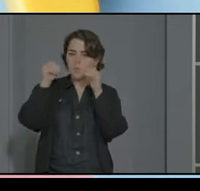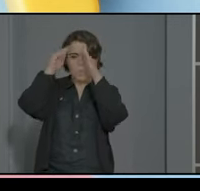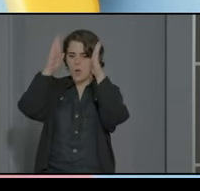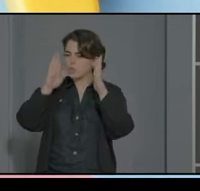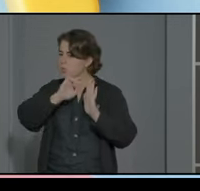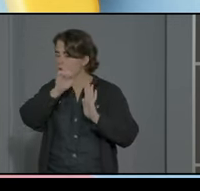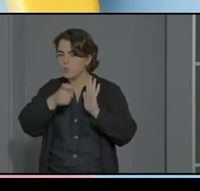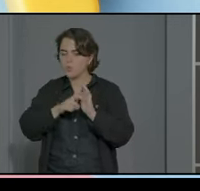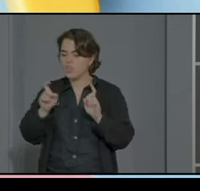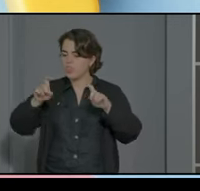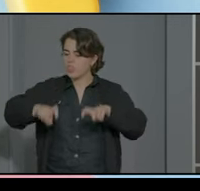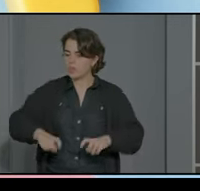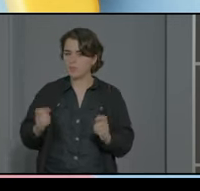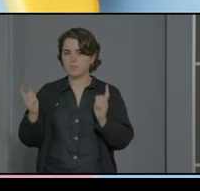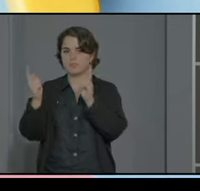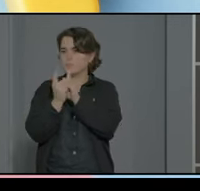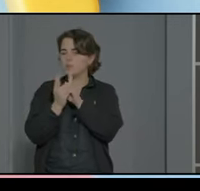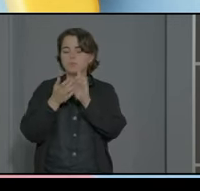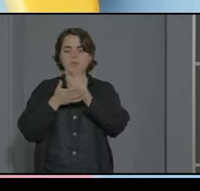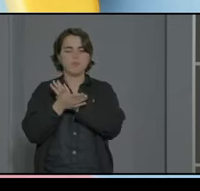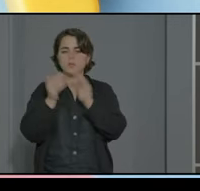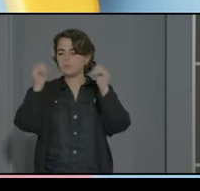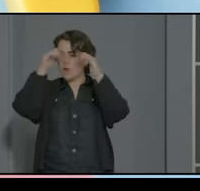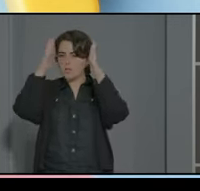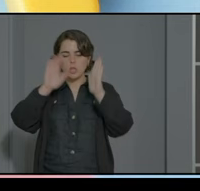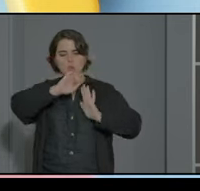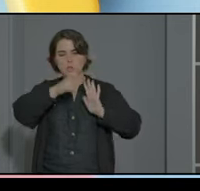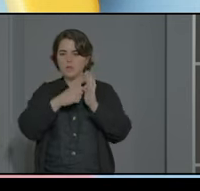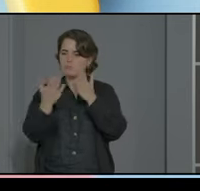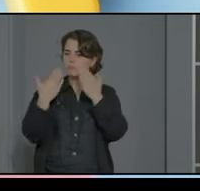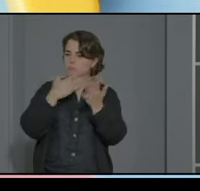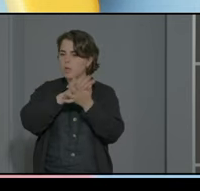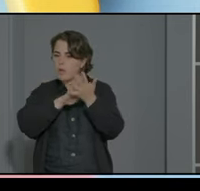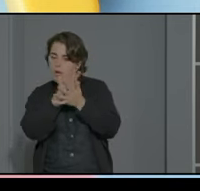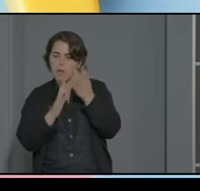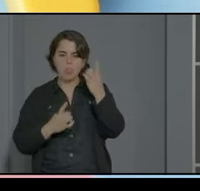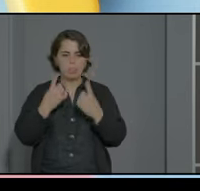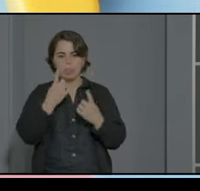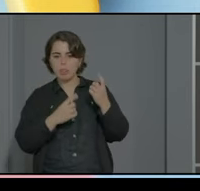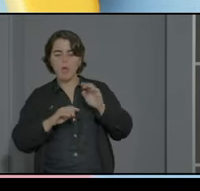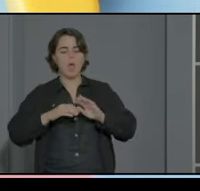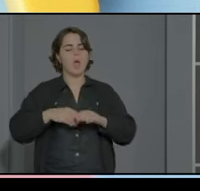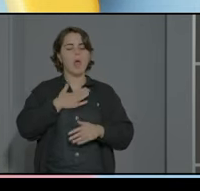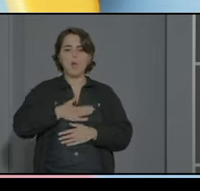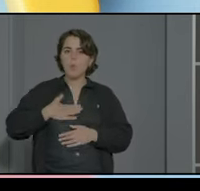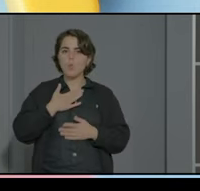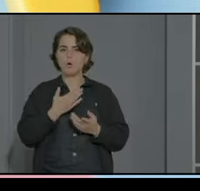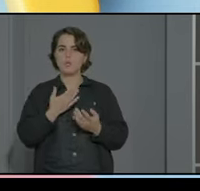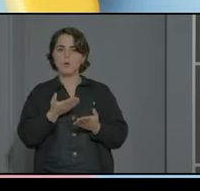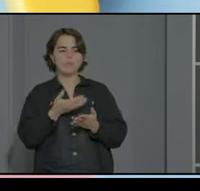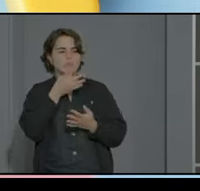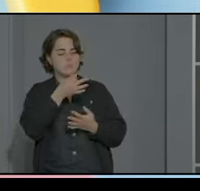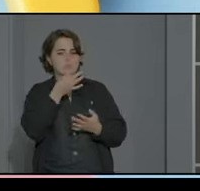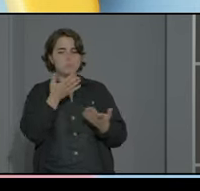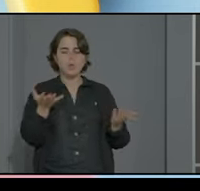quedado contigo he tenido una cita y me dedico a ti o sea vamos a hablar siéntete a gusto charlamos de todo lo